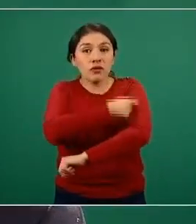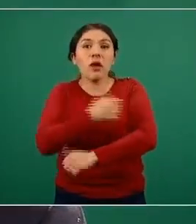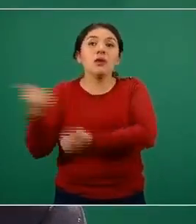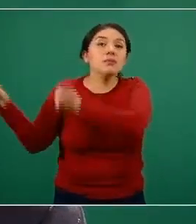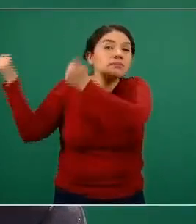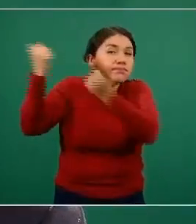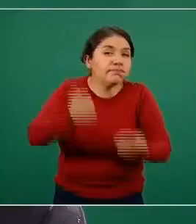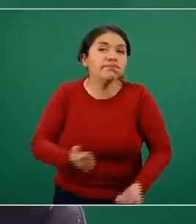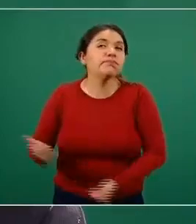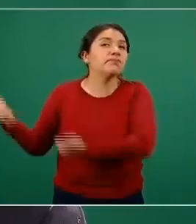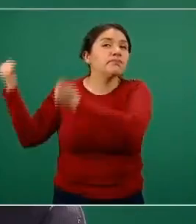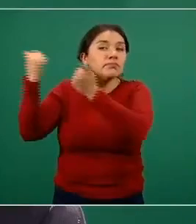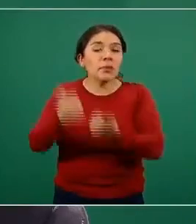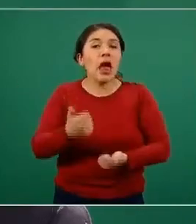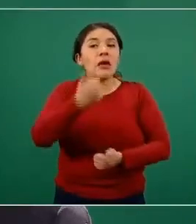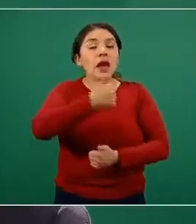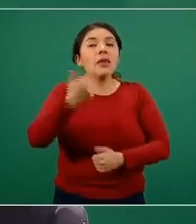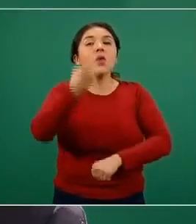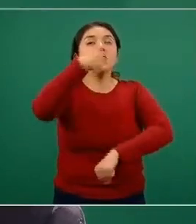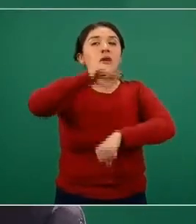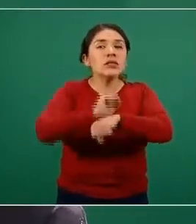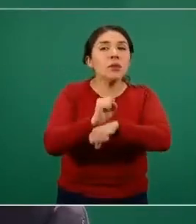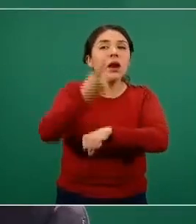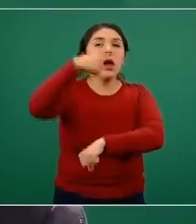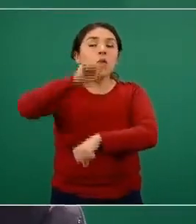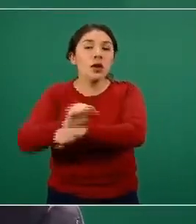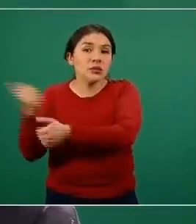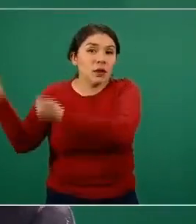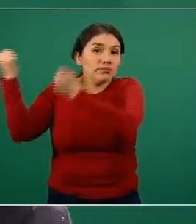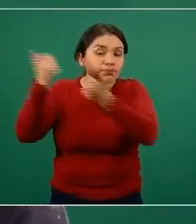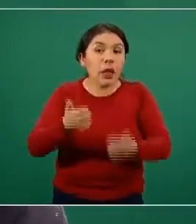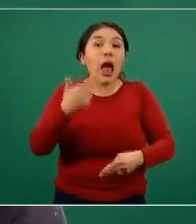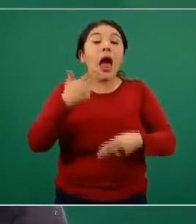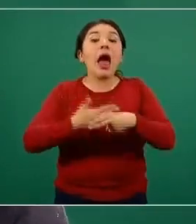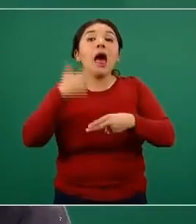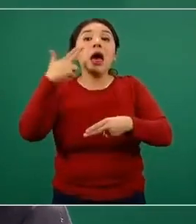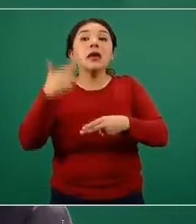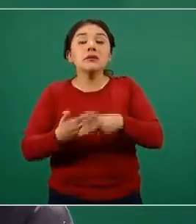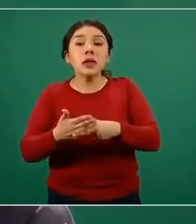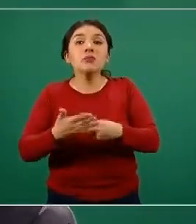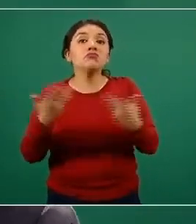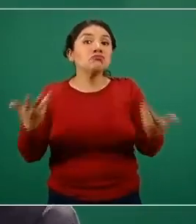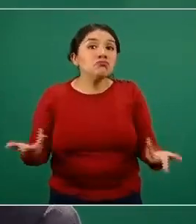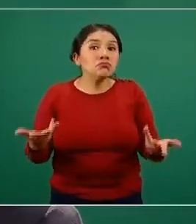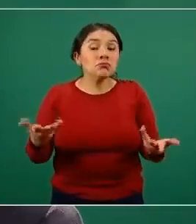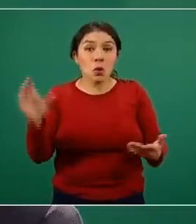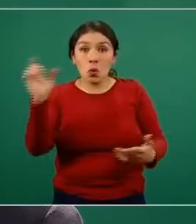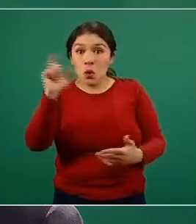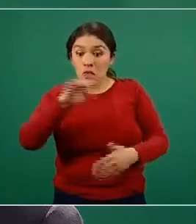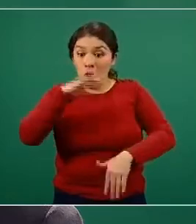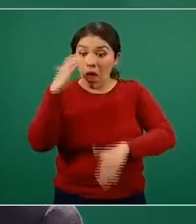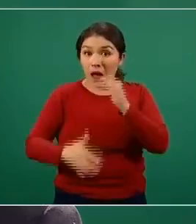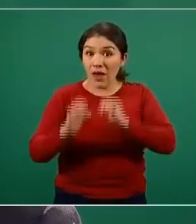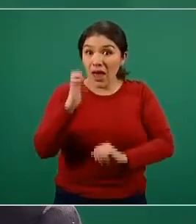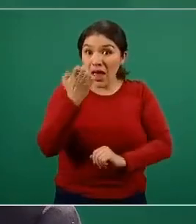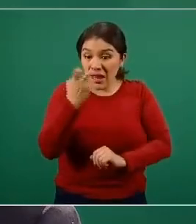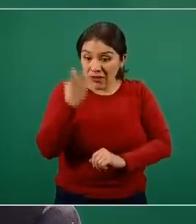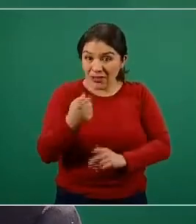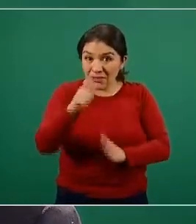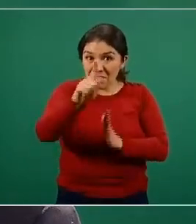embarques que estarán llegando semanalmente, hasta que al término del mes de enero